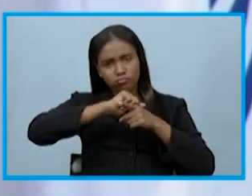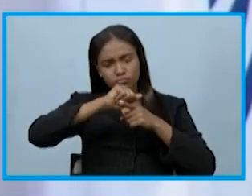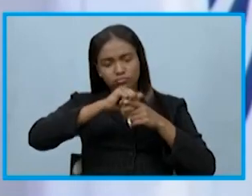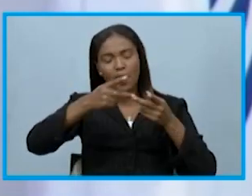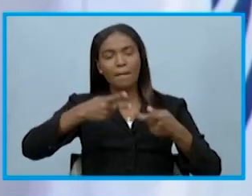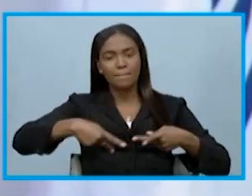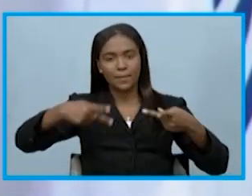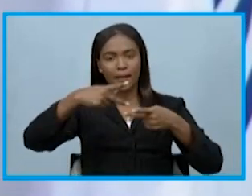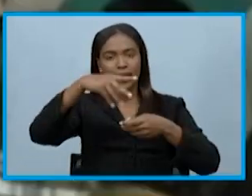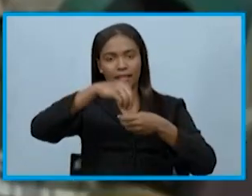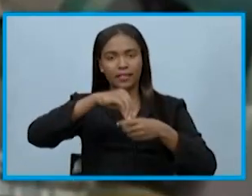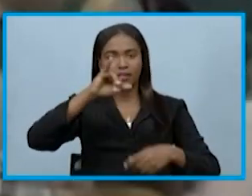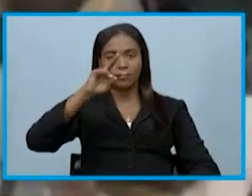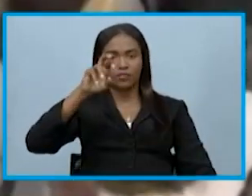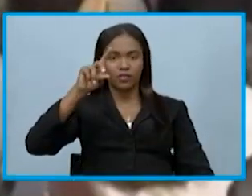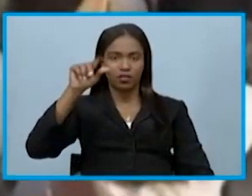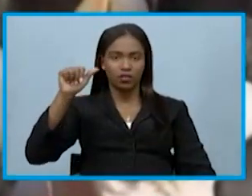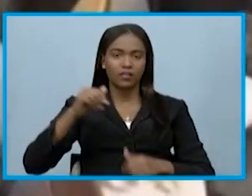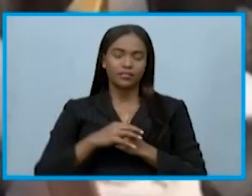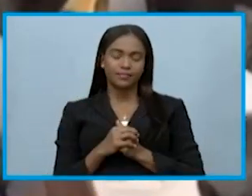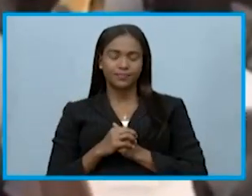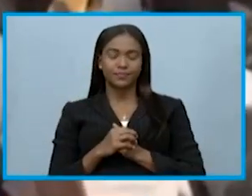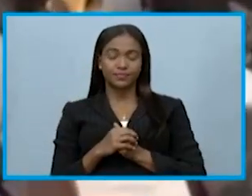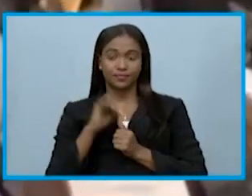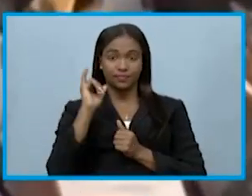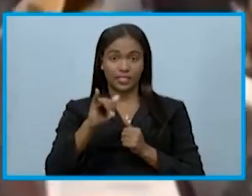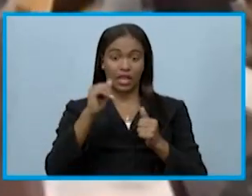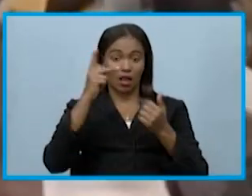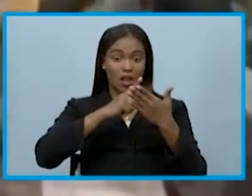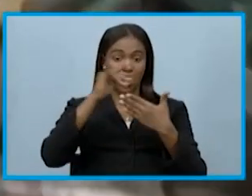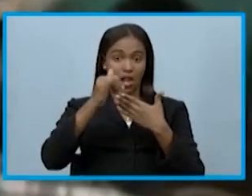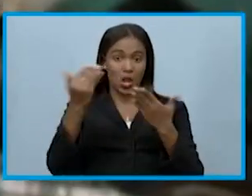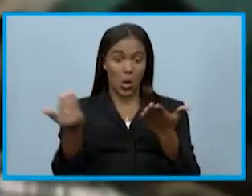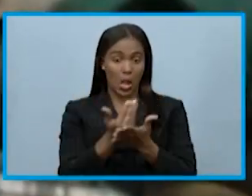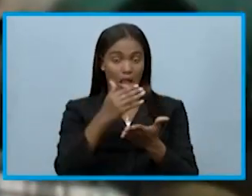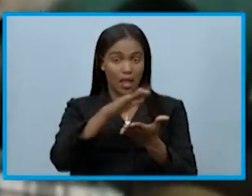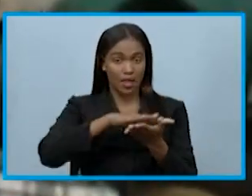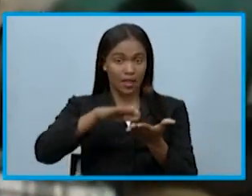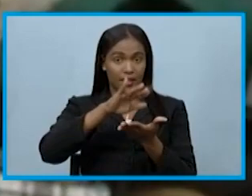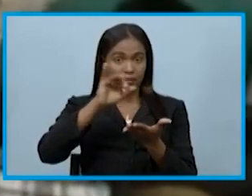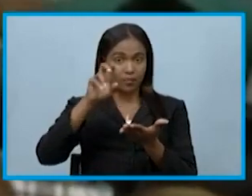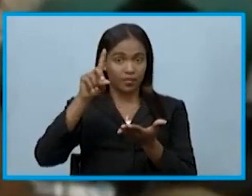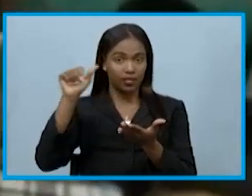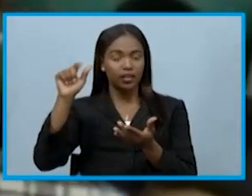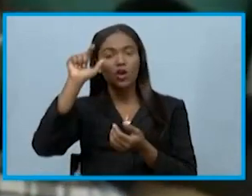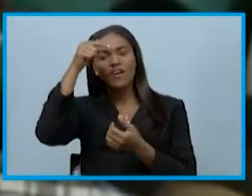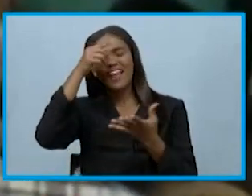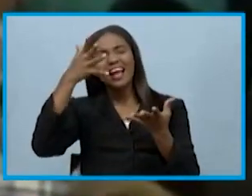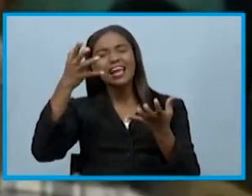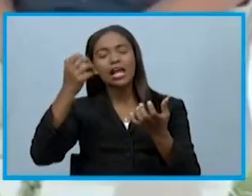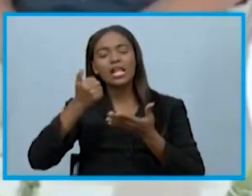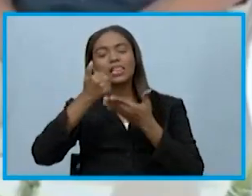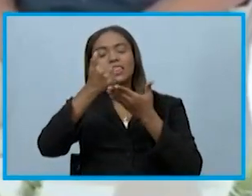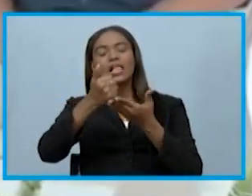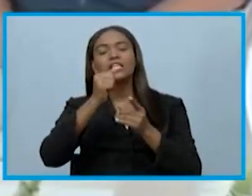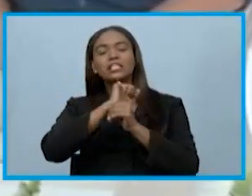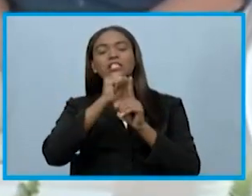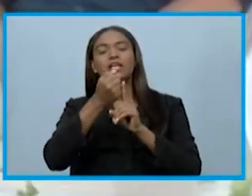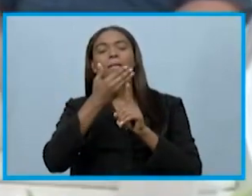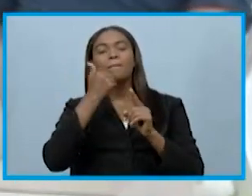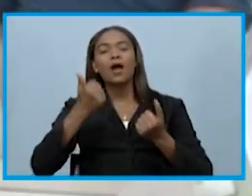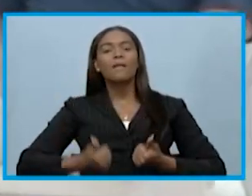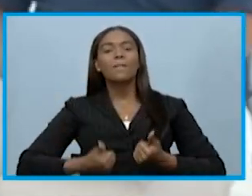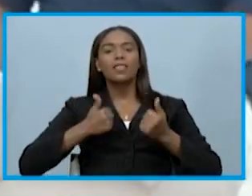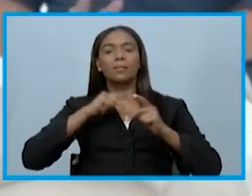Central de In Vivienda. Con el remozamiento y modernización del sector In Vivienda, el gobierno busca crear un ambiente que mejore la calidad